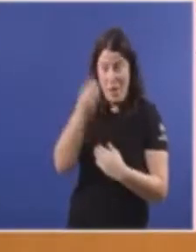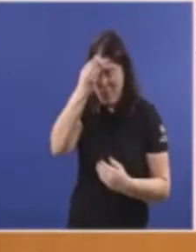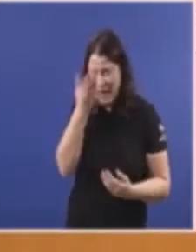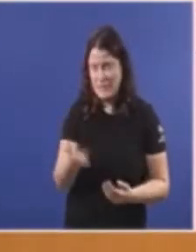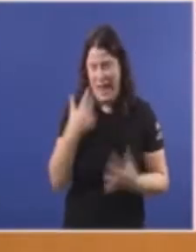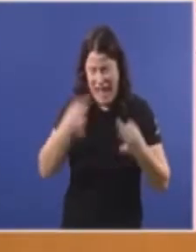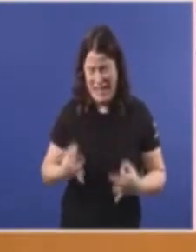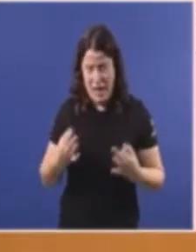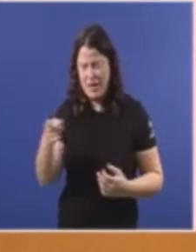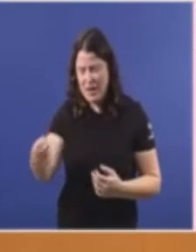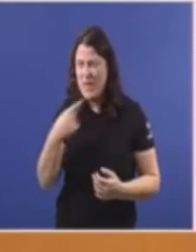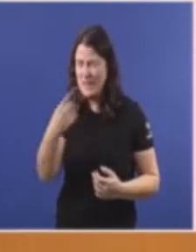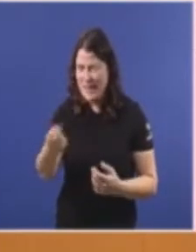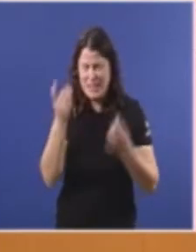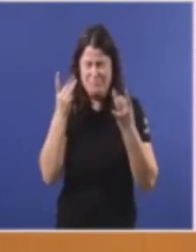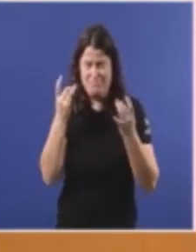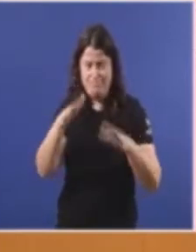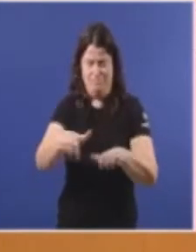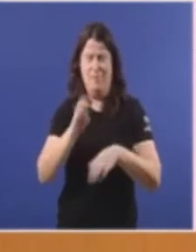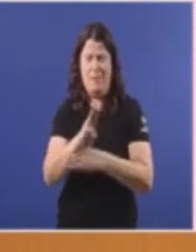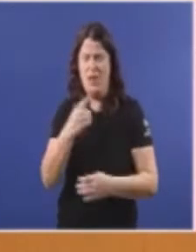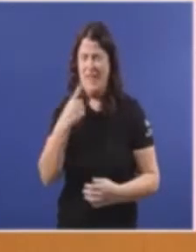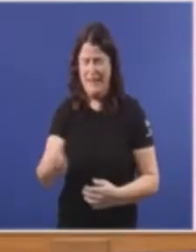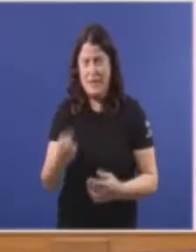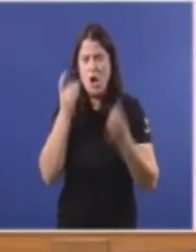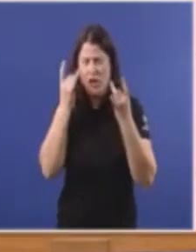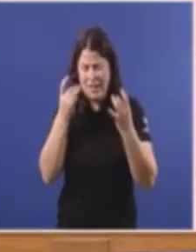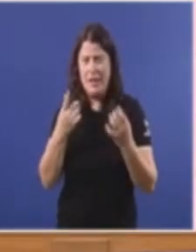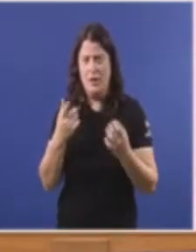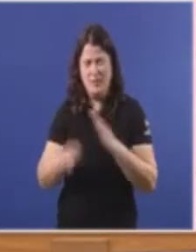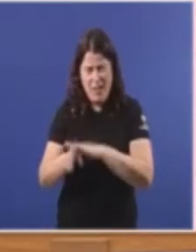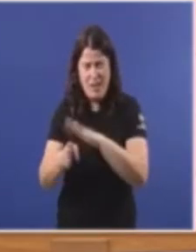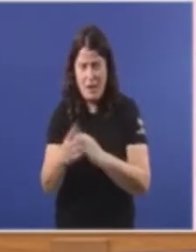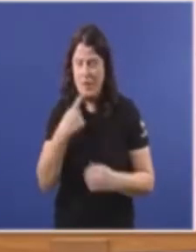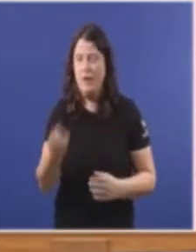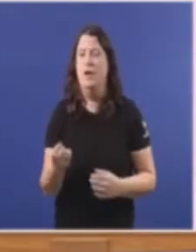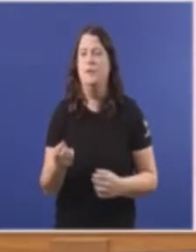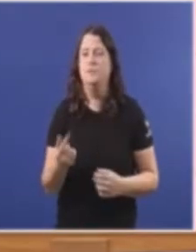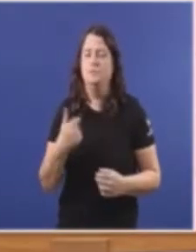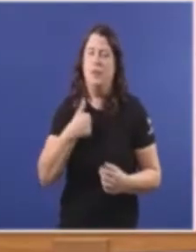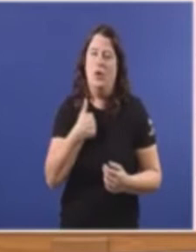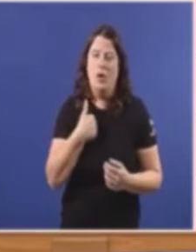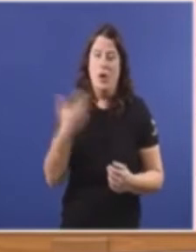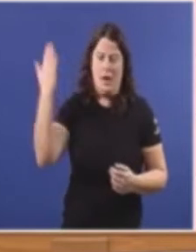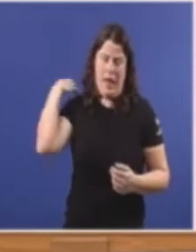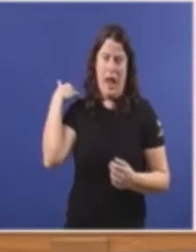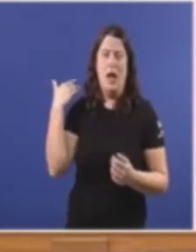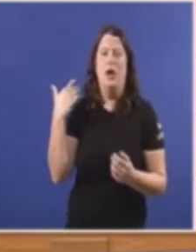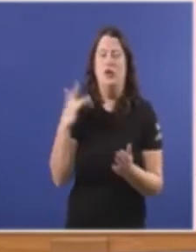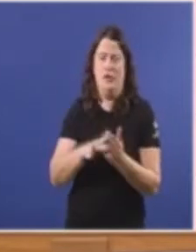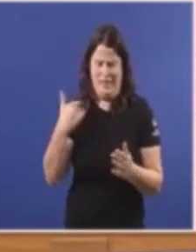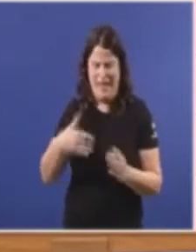vostedes mantén Este disparate En sede parlamentaria Machista Non vou a entrar Señoría Porque xa na anterior sesión Veo a decir